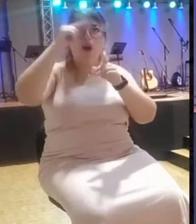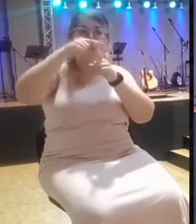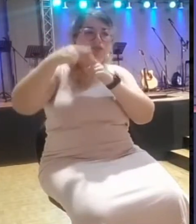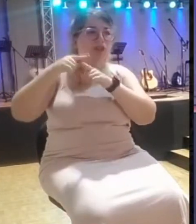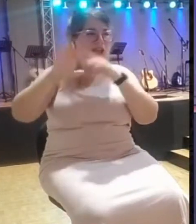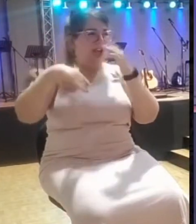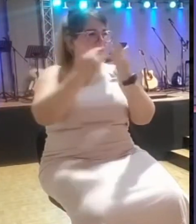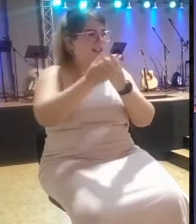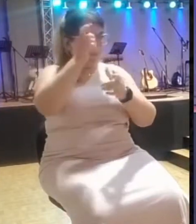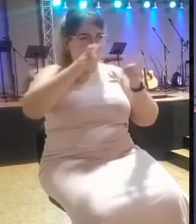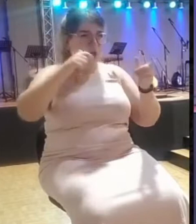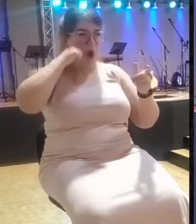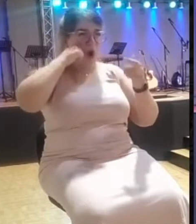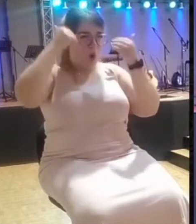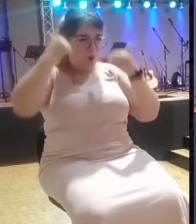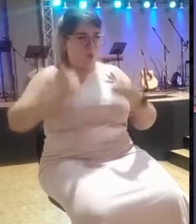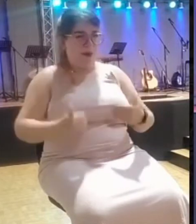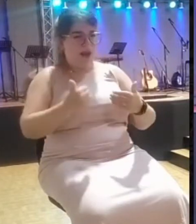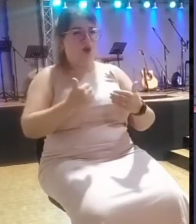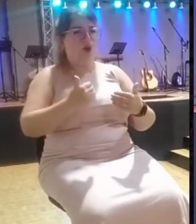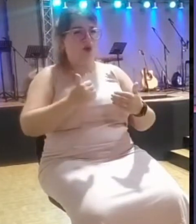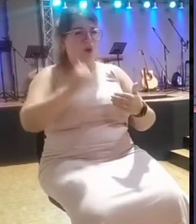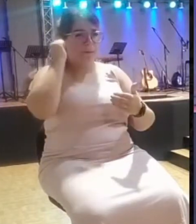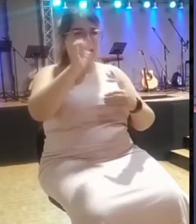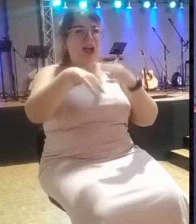¿verdad? Yo he escuchado, incluso en Brasil,